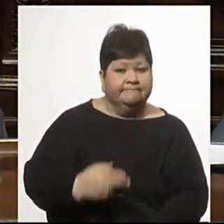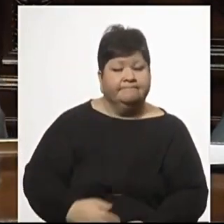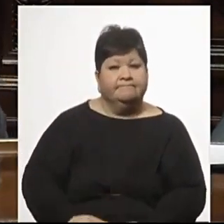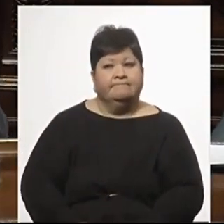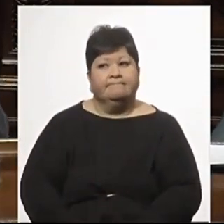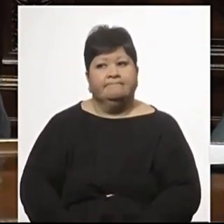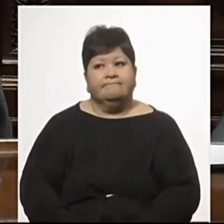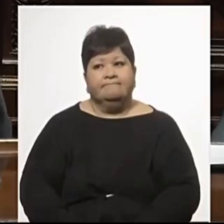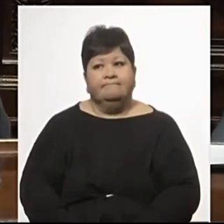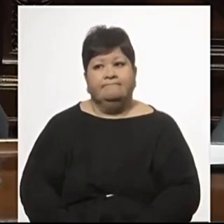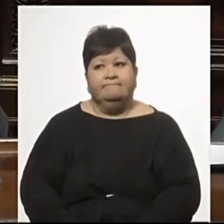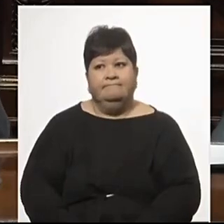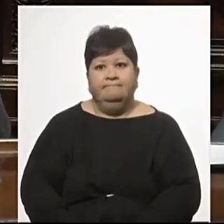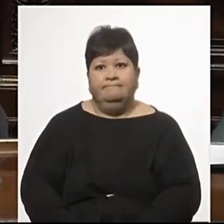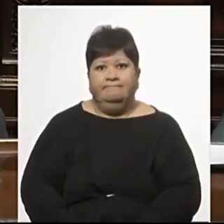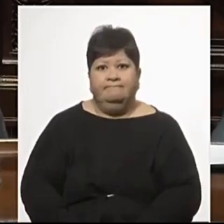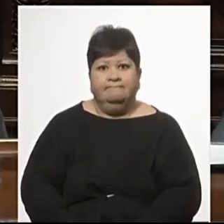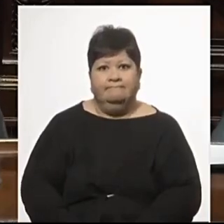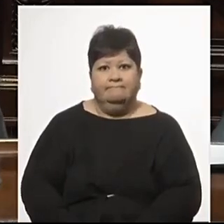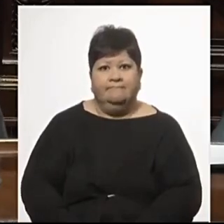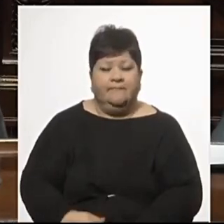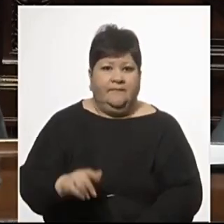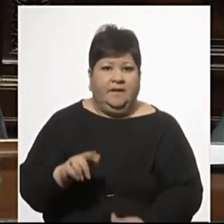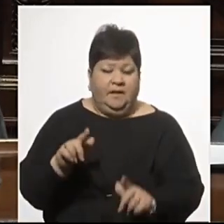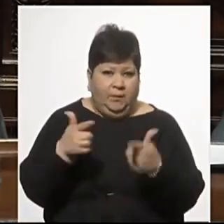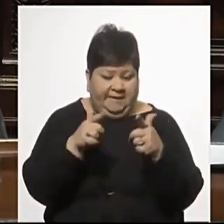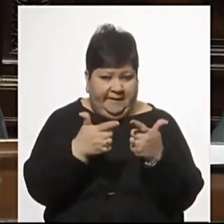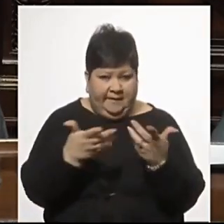y lo quiero nombrar como un símbolo